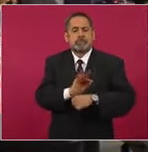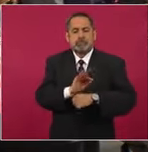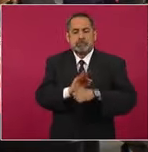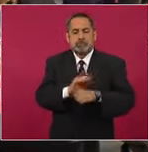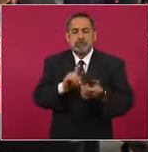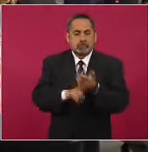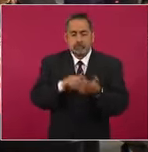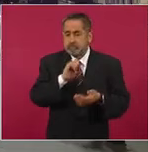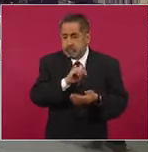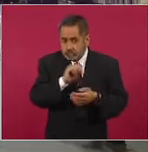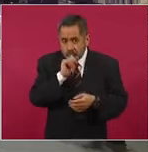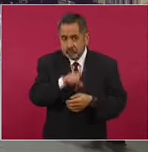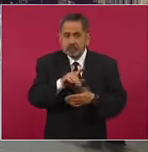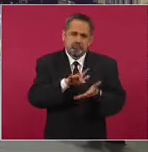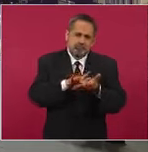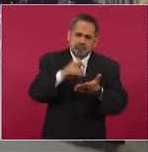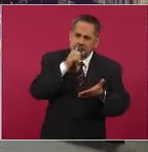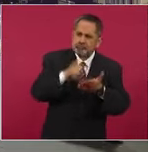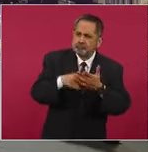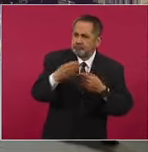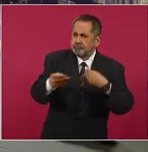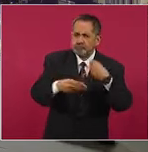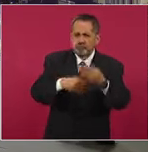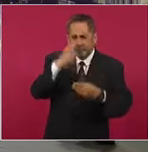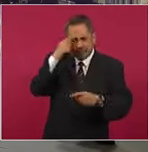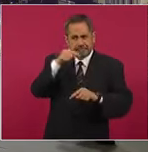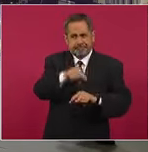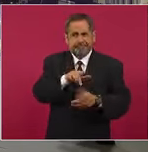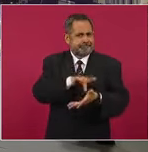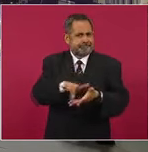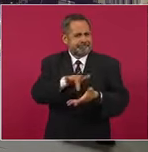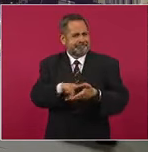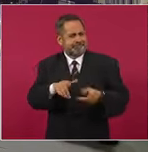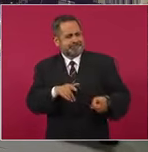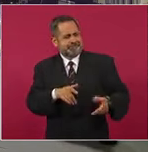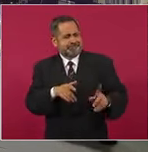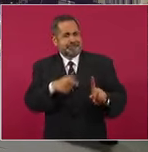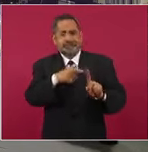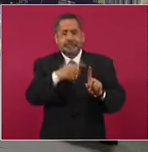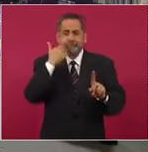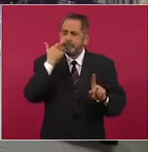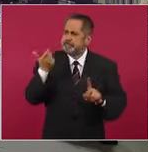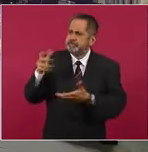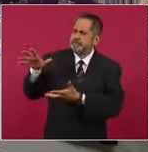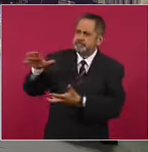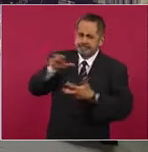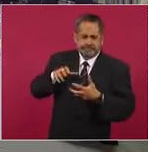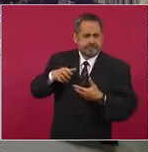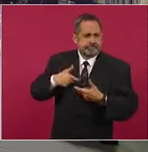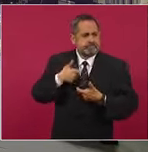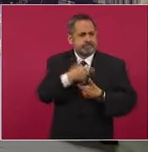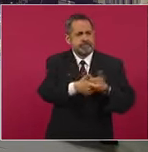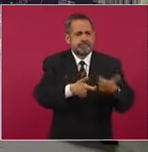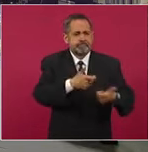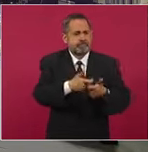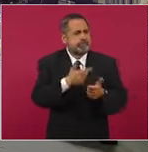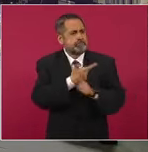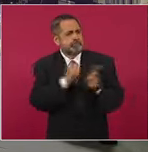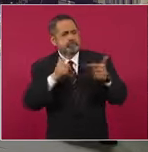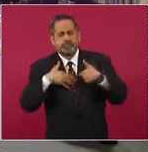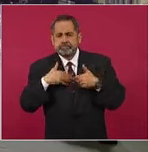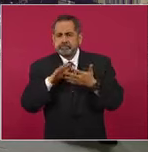siguen mandando cartas de apoyo a este personaje que quiere recursos públicos para pagar su proceso,